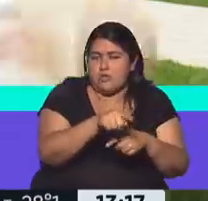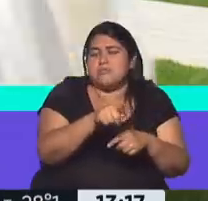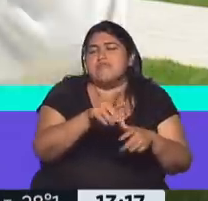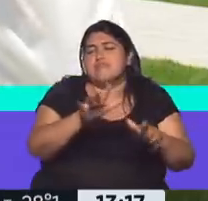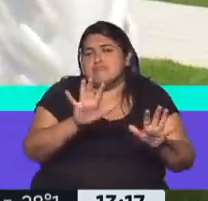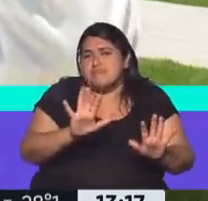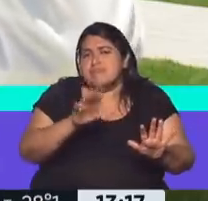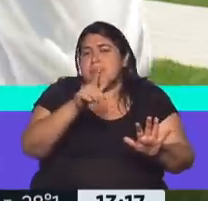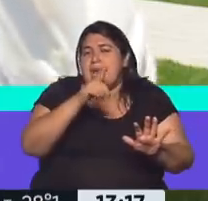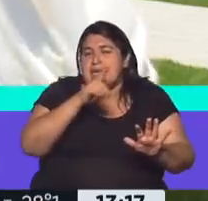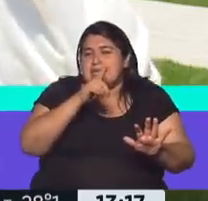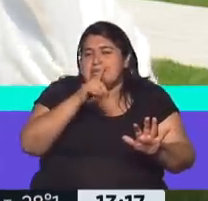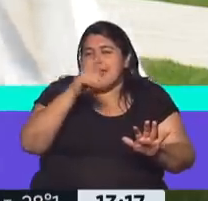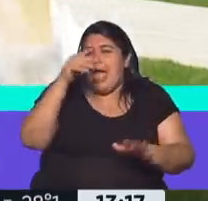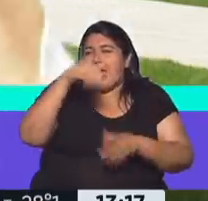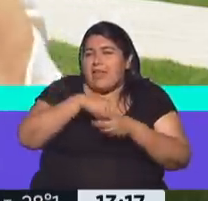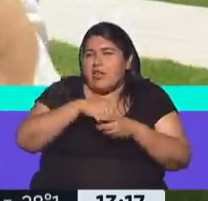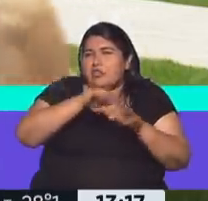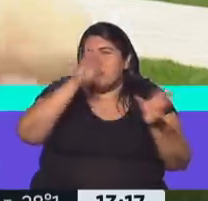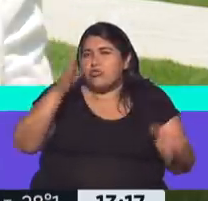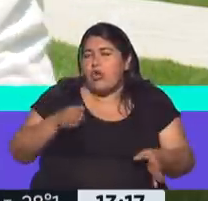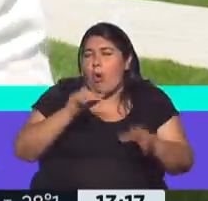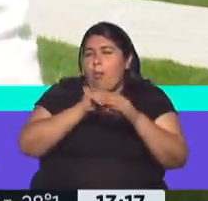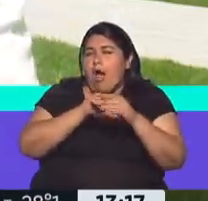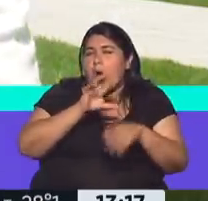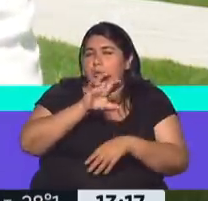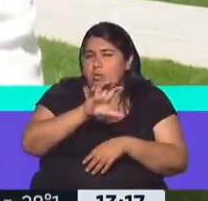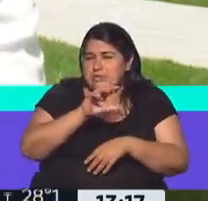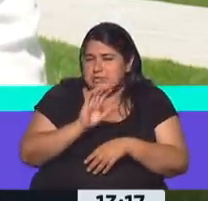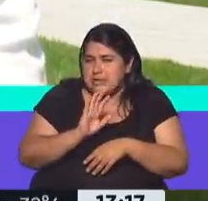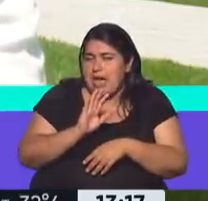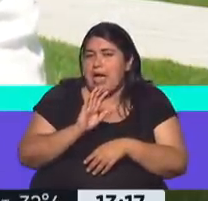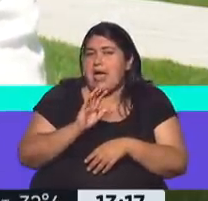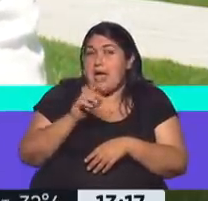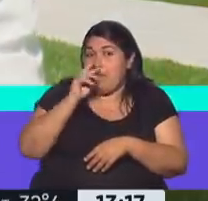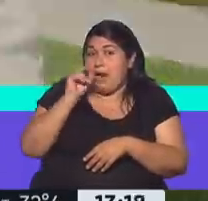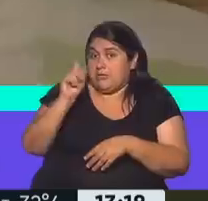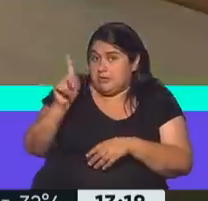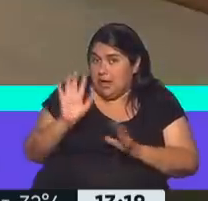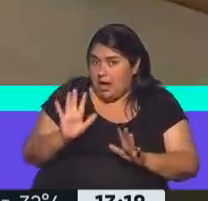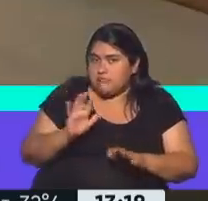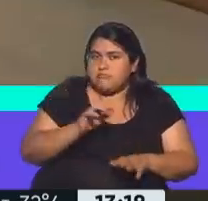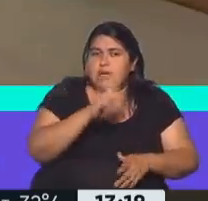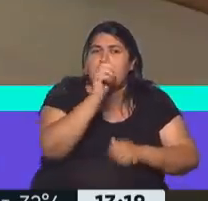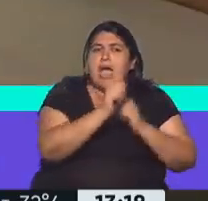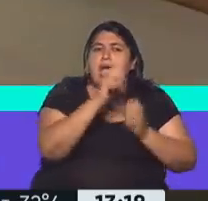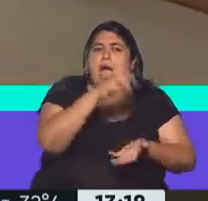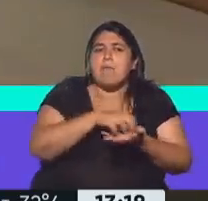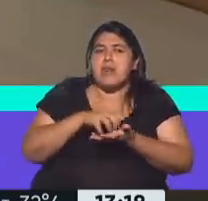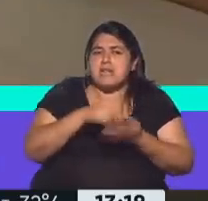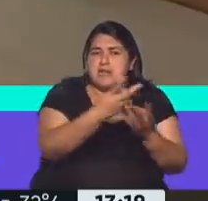en el Banco Provincia de La Plata, entre varios empresarios y varios